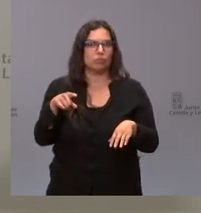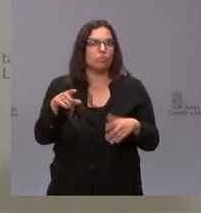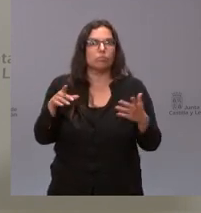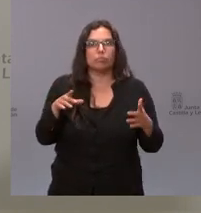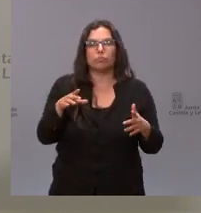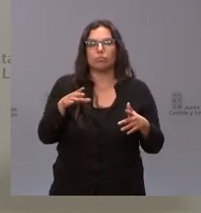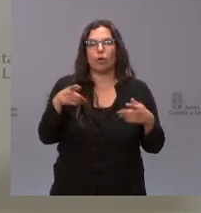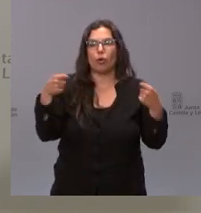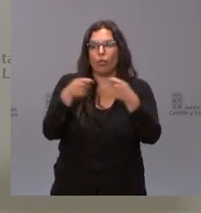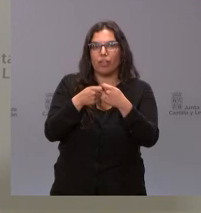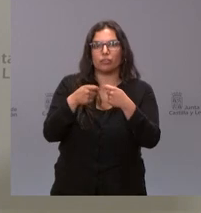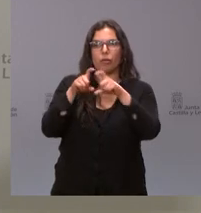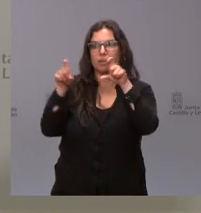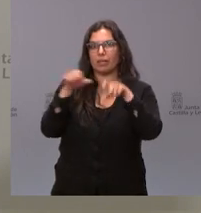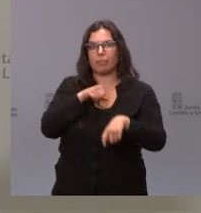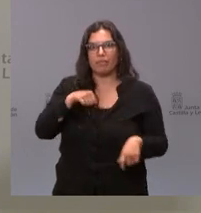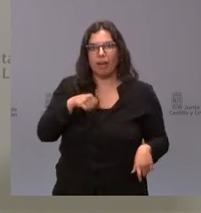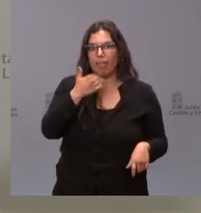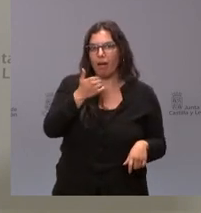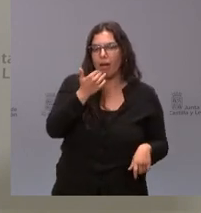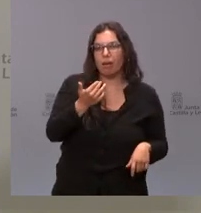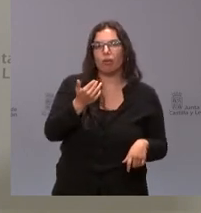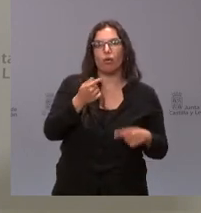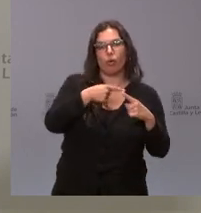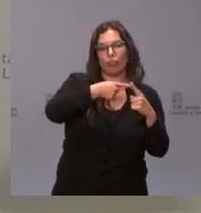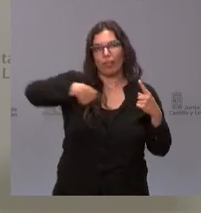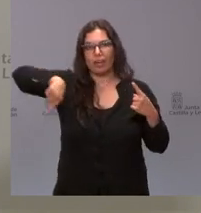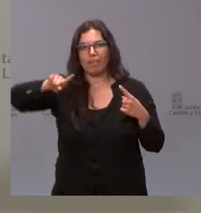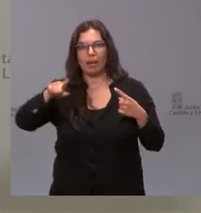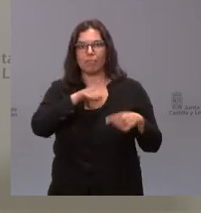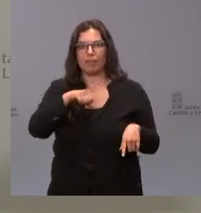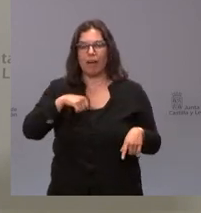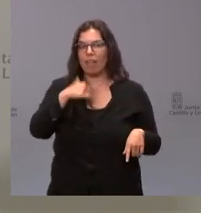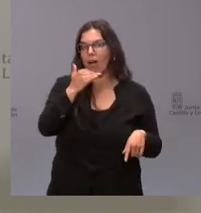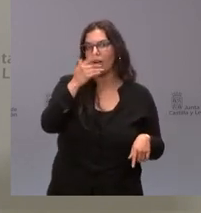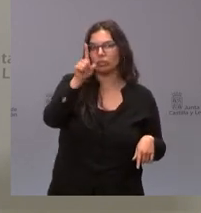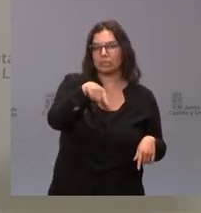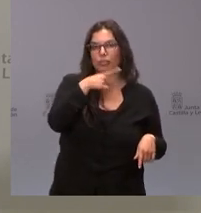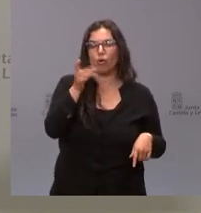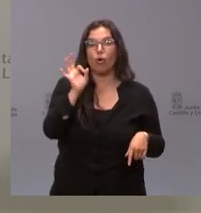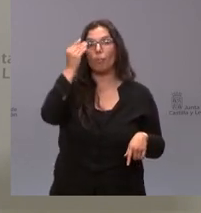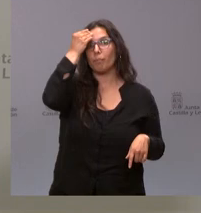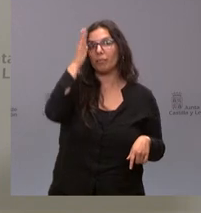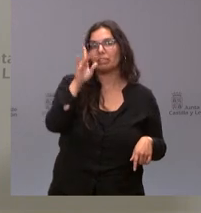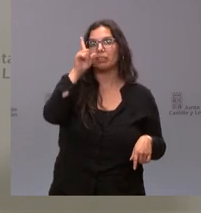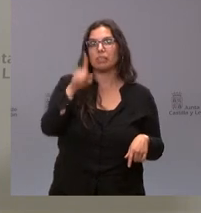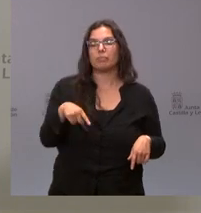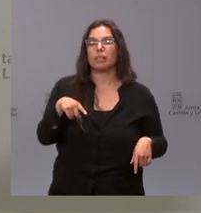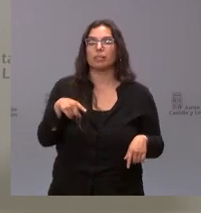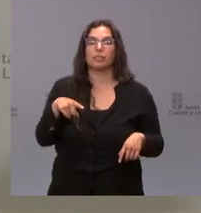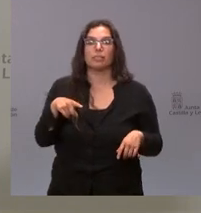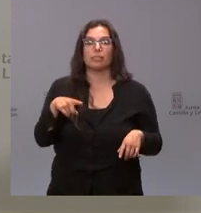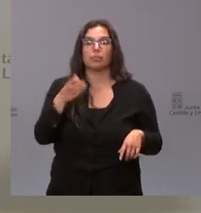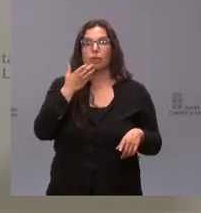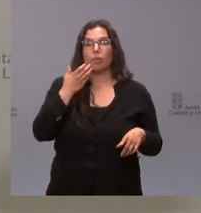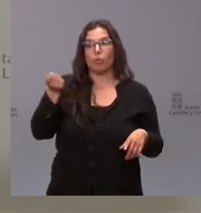pues conciertos con las empresas privadas cuando se va a derivar a la privada o si se plantea también el aumentar los equipos de